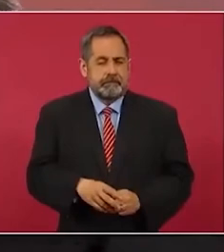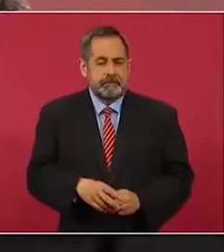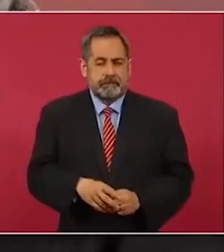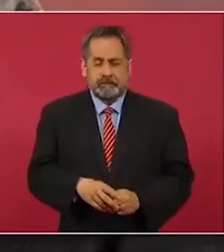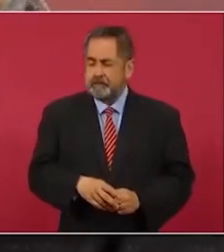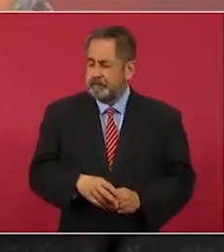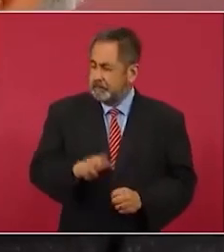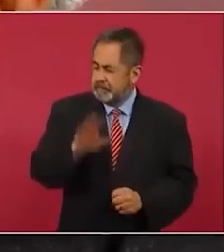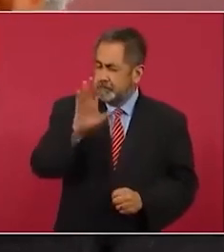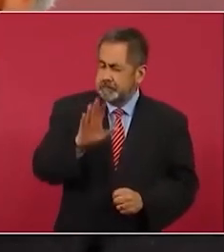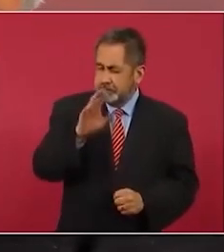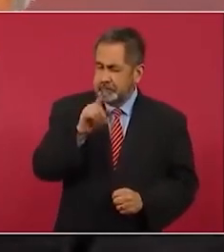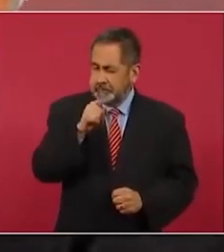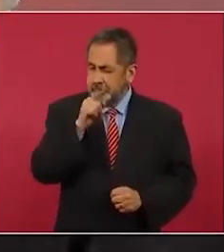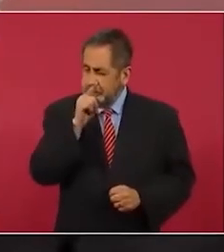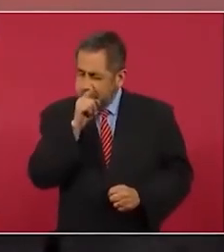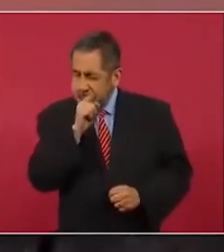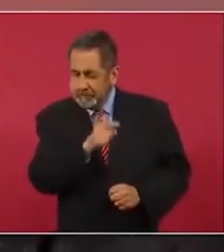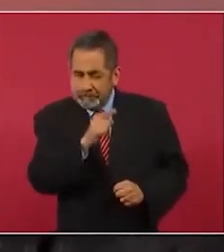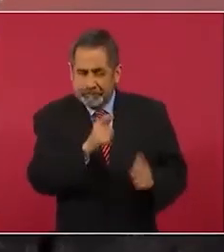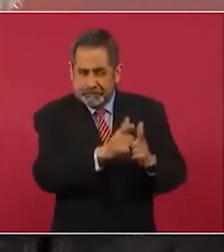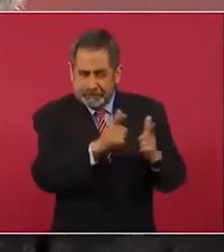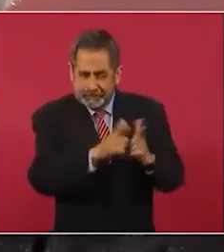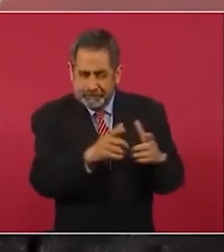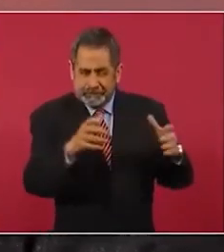presuntamente en ese grupo